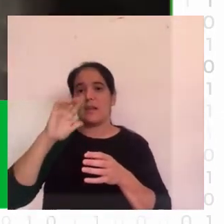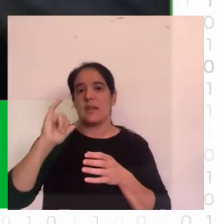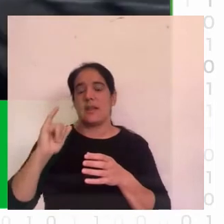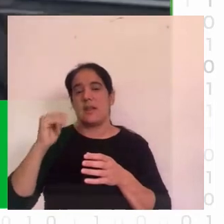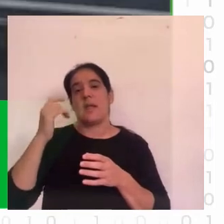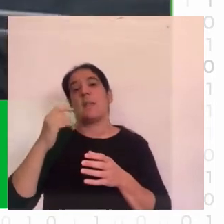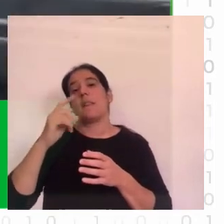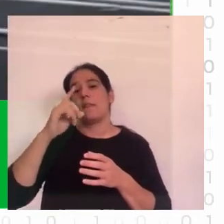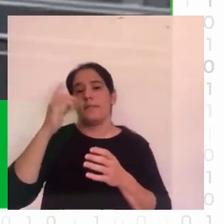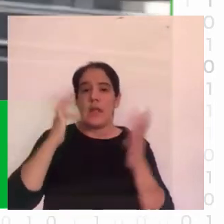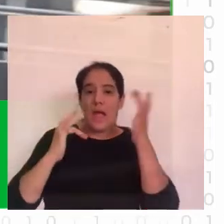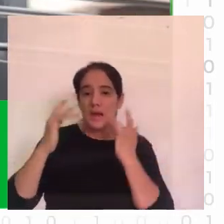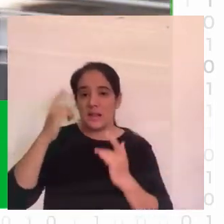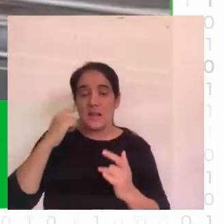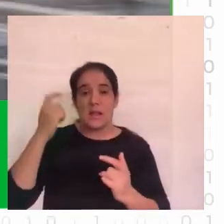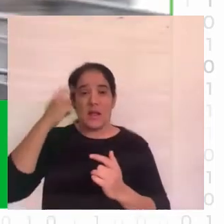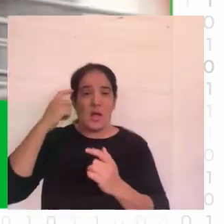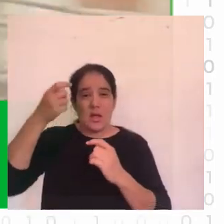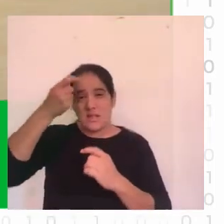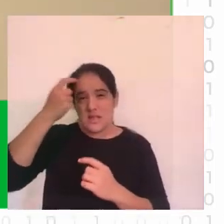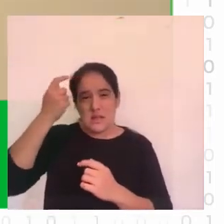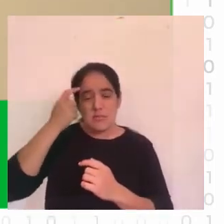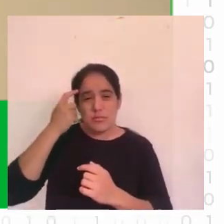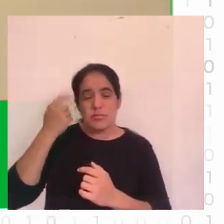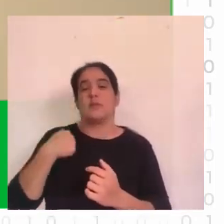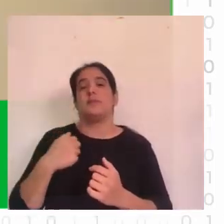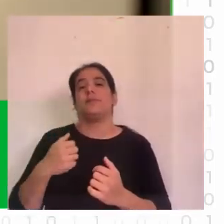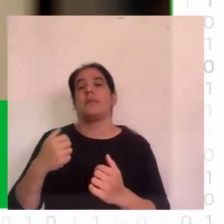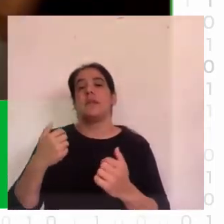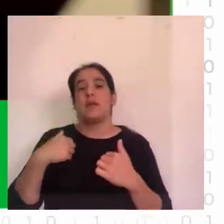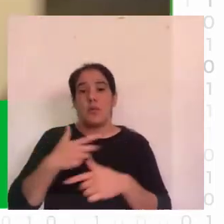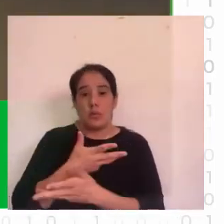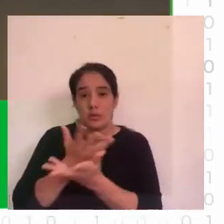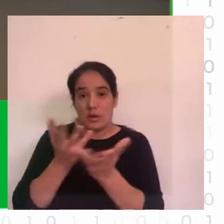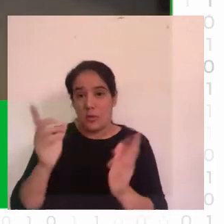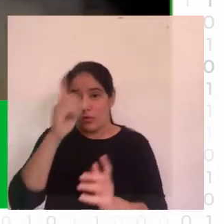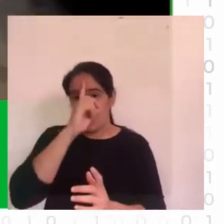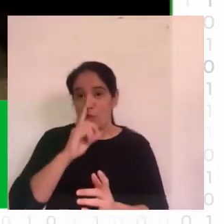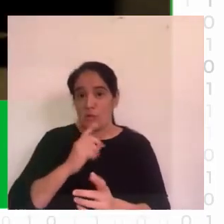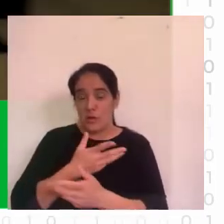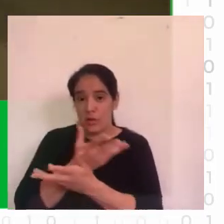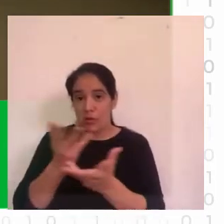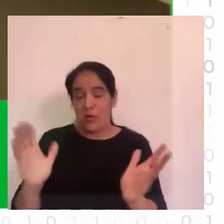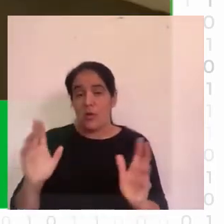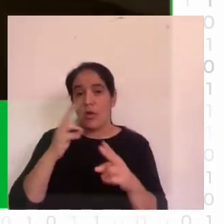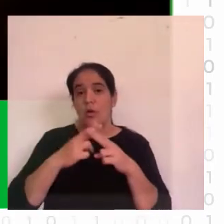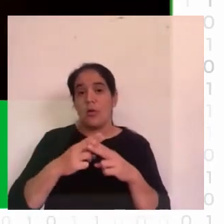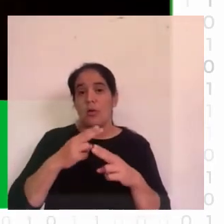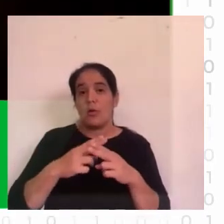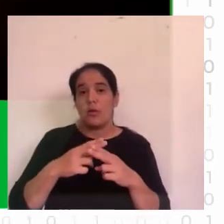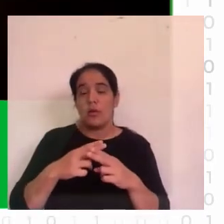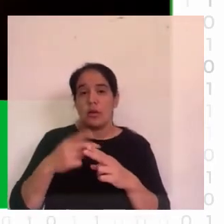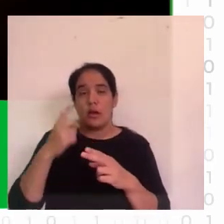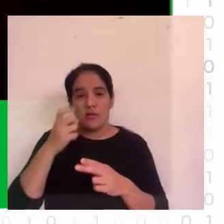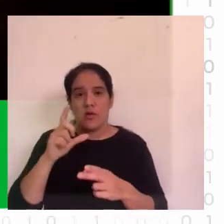con ANS presentamos una exhibición en el EAS el espacio de arte contemporáneo bajo el llamado el impulso al arte digital esta